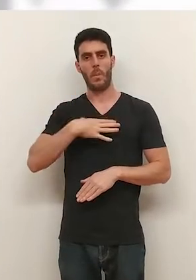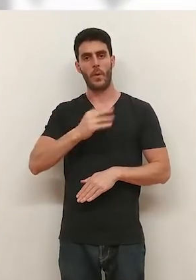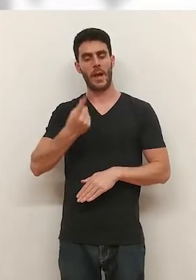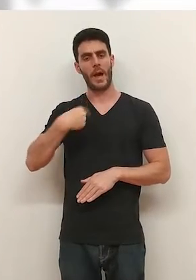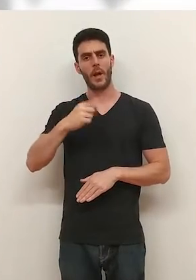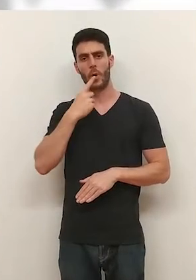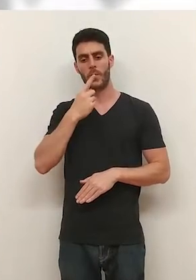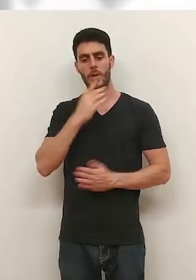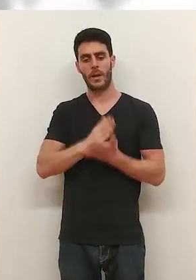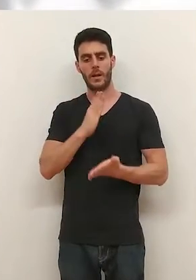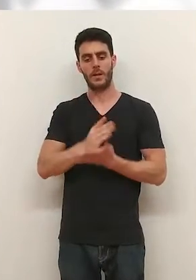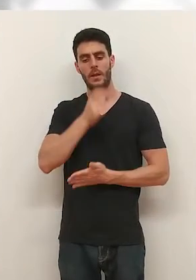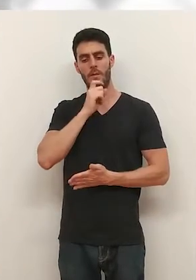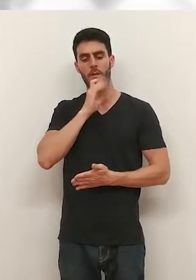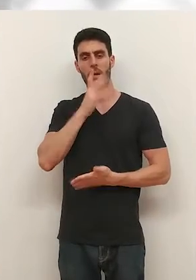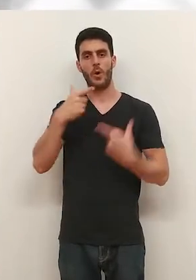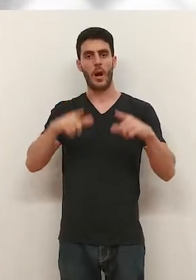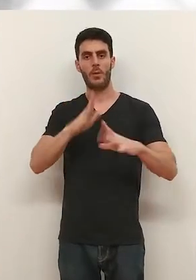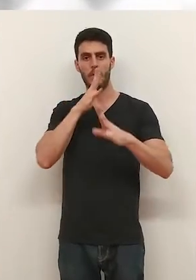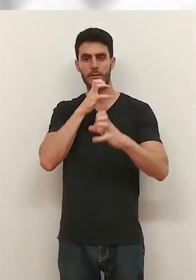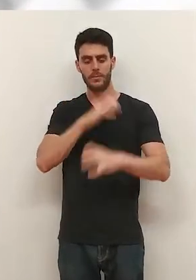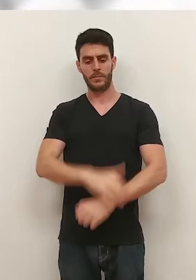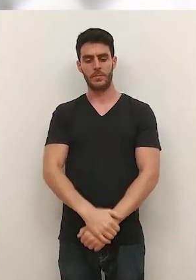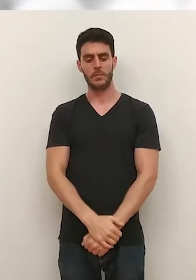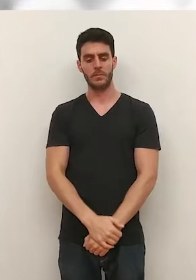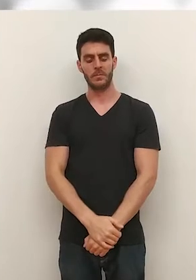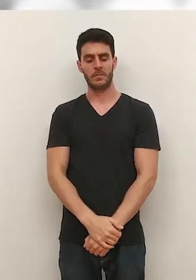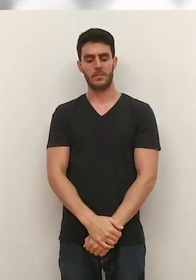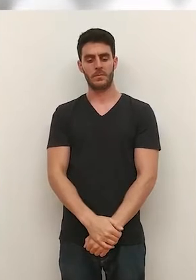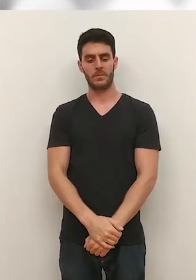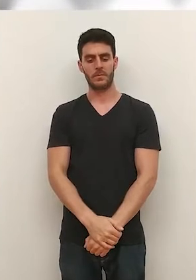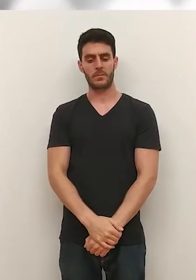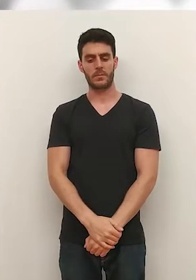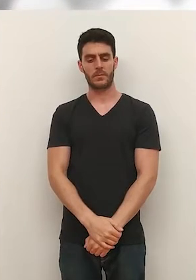aire. Así, aseguran, es complicado dar clase porque las aulas son un horno.